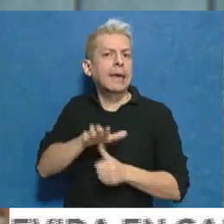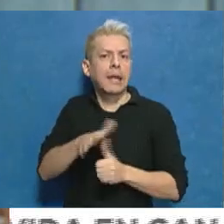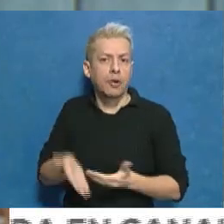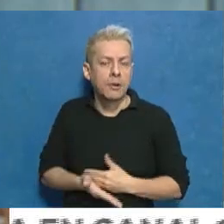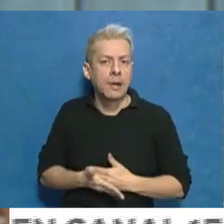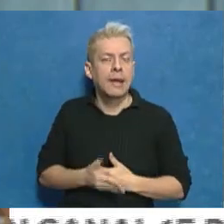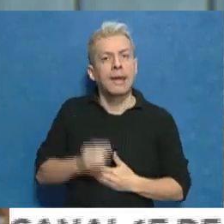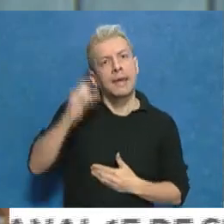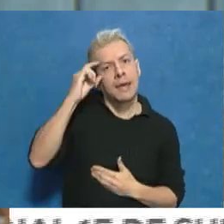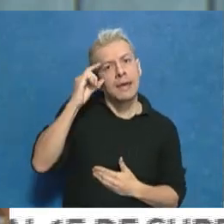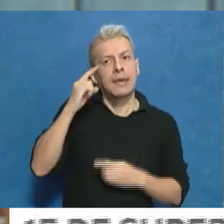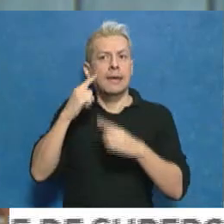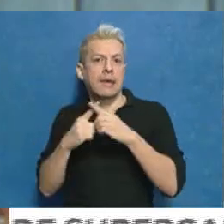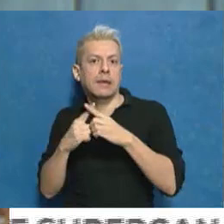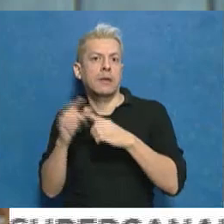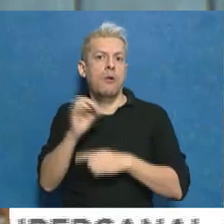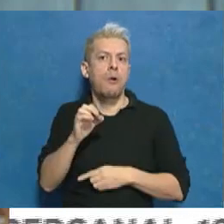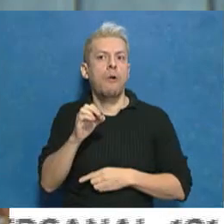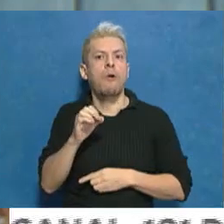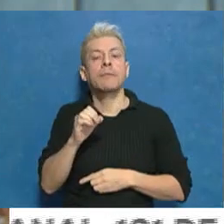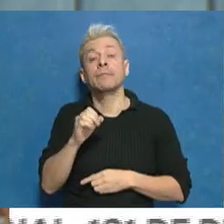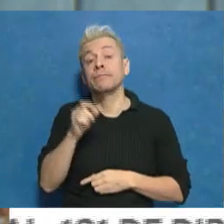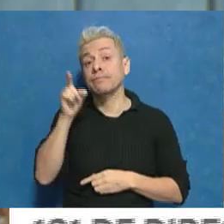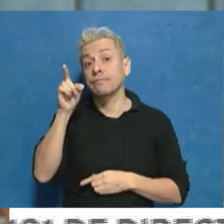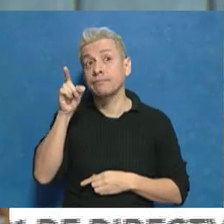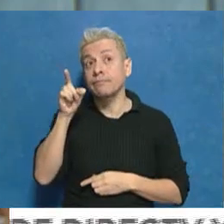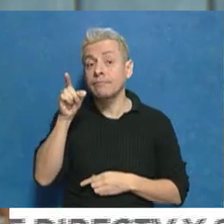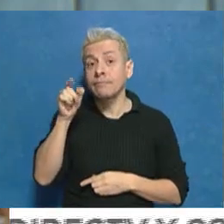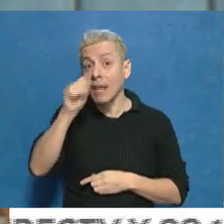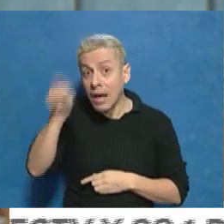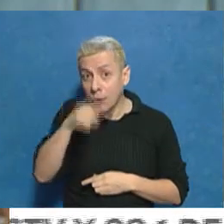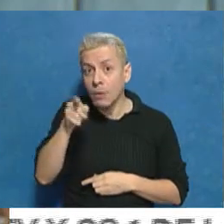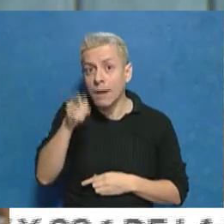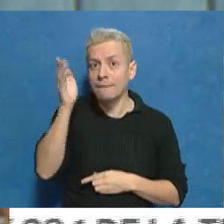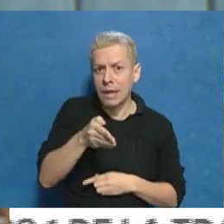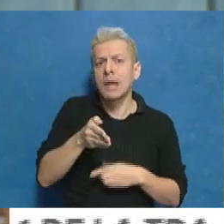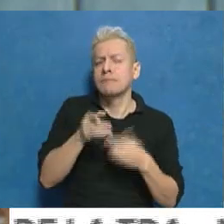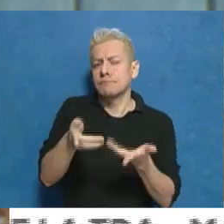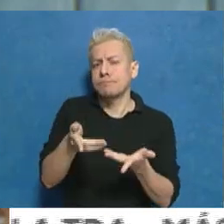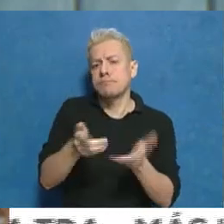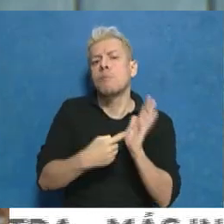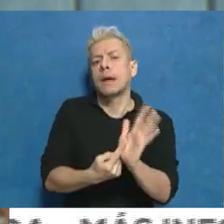una X o la barra, la utilización de la barra viene a mostrar eso, ¿no?